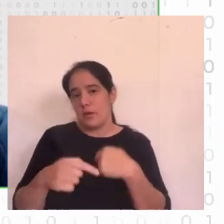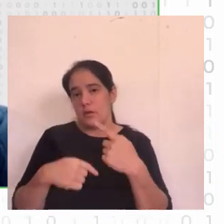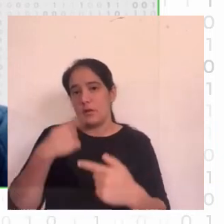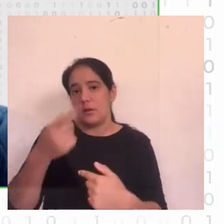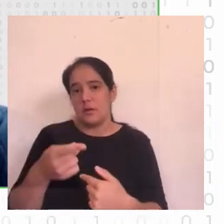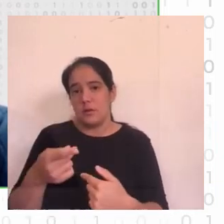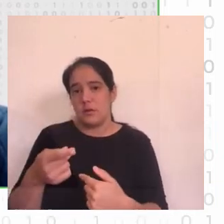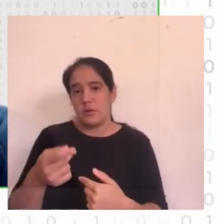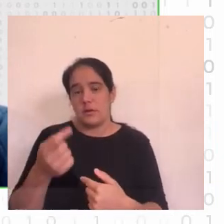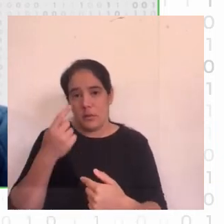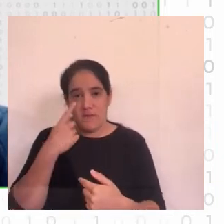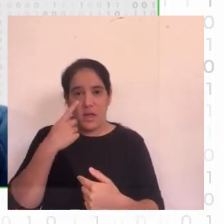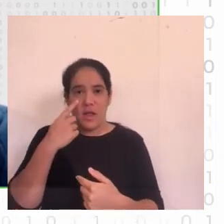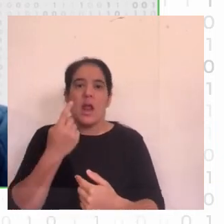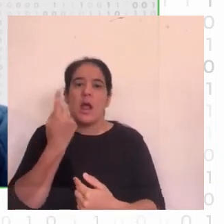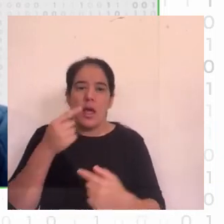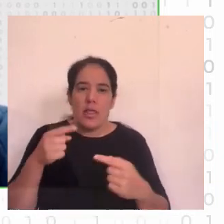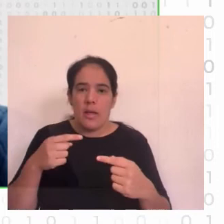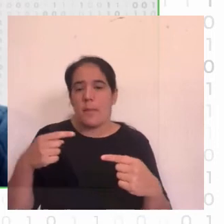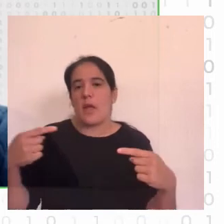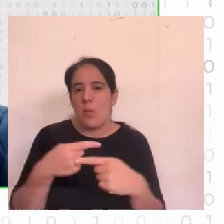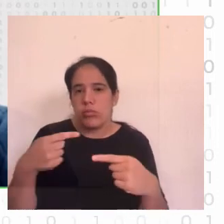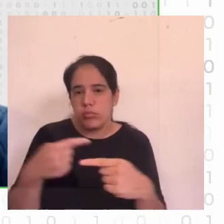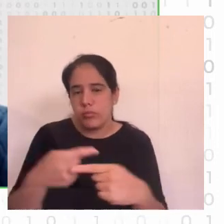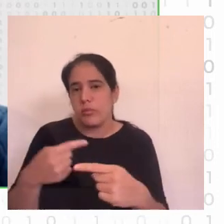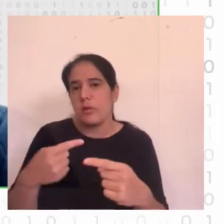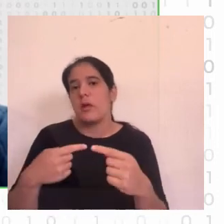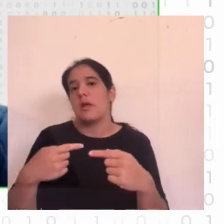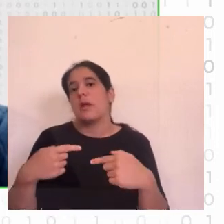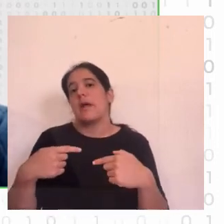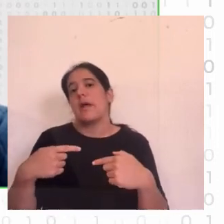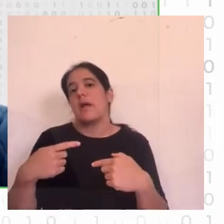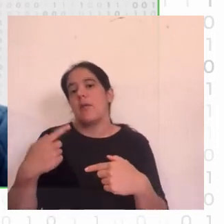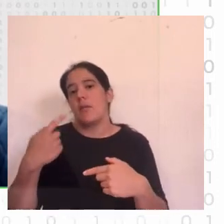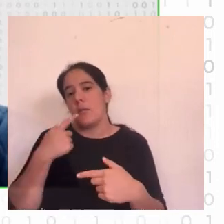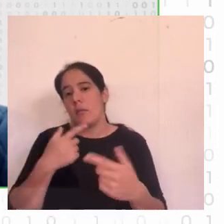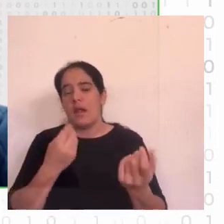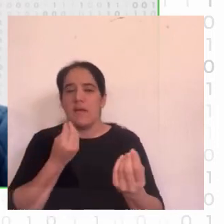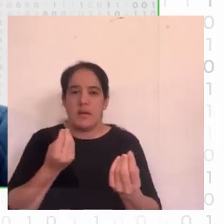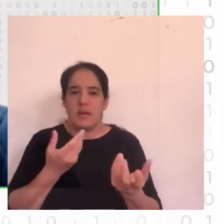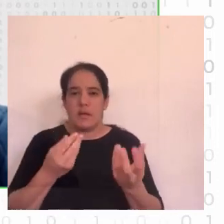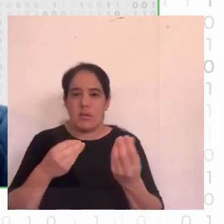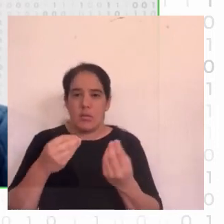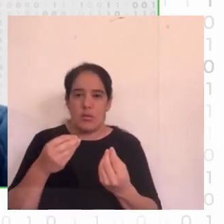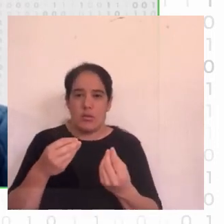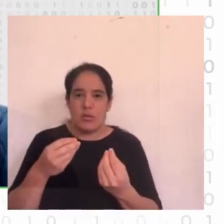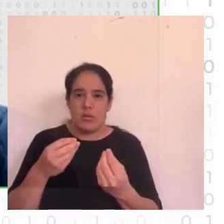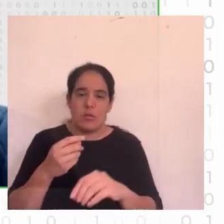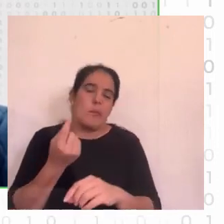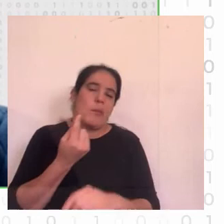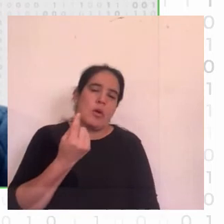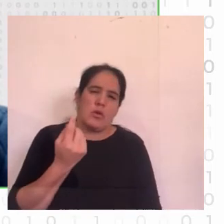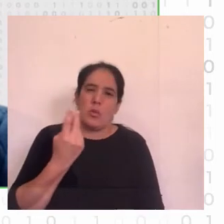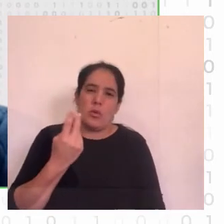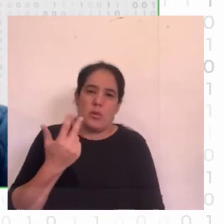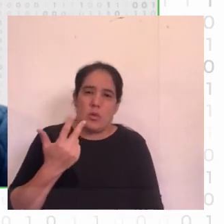análisis de los partidos o sea más allá de los datos ahí sí jugar con los datos para cada para cada partido nos lleva un ratito nos juntamos pensamos